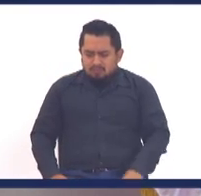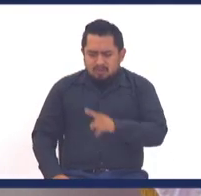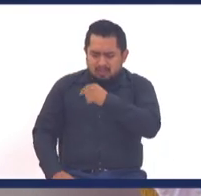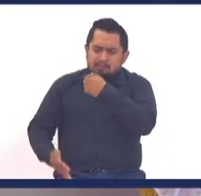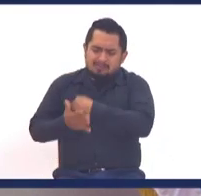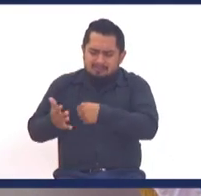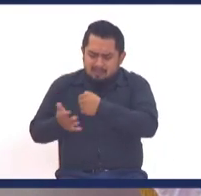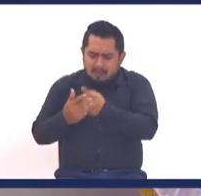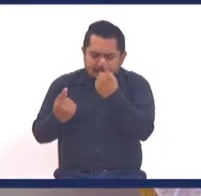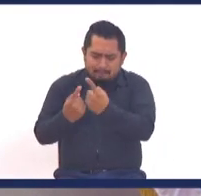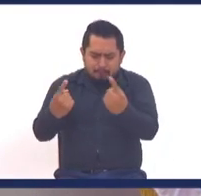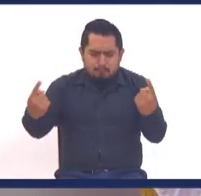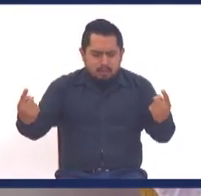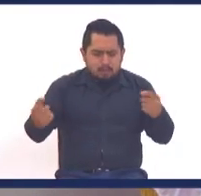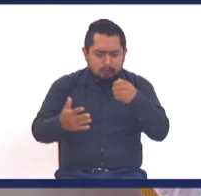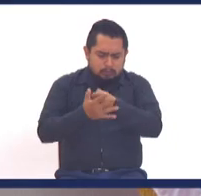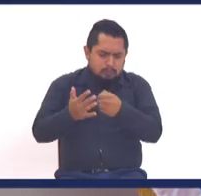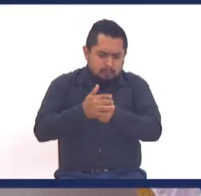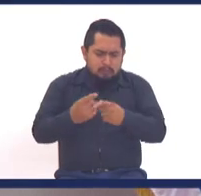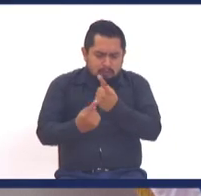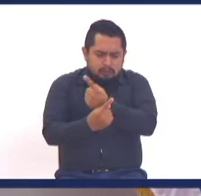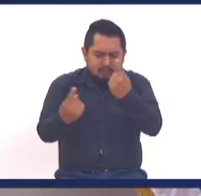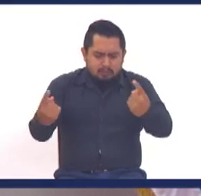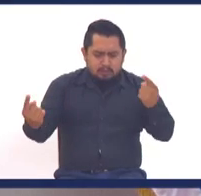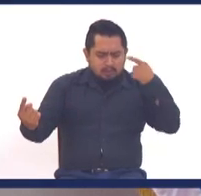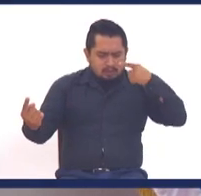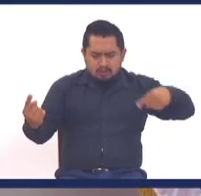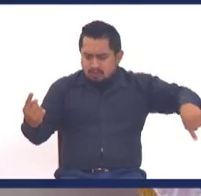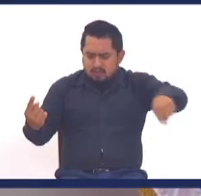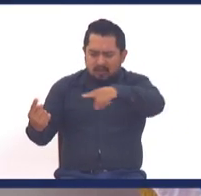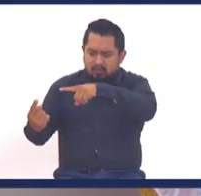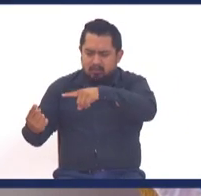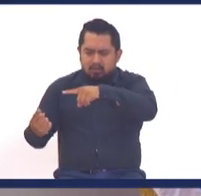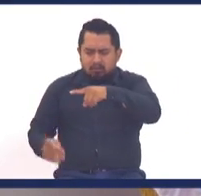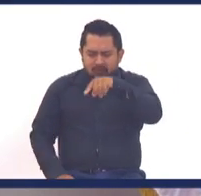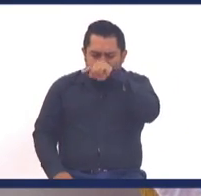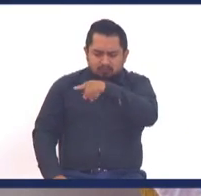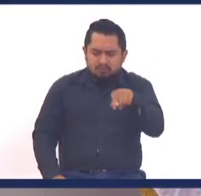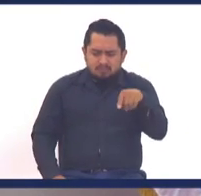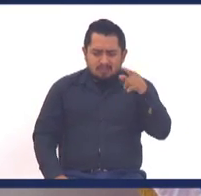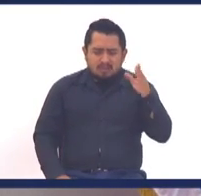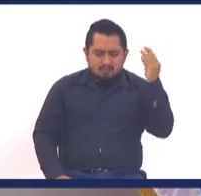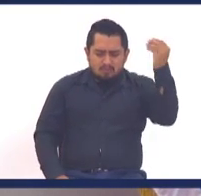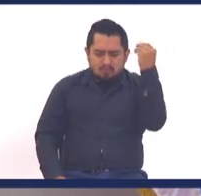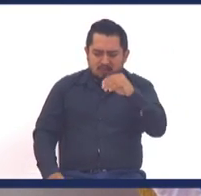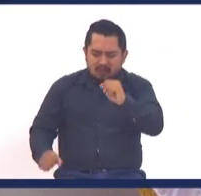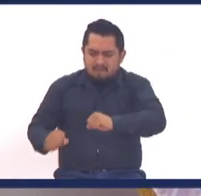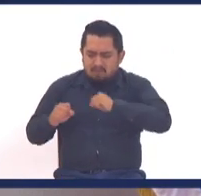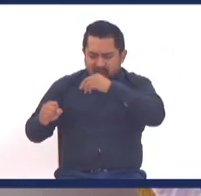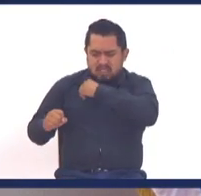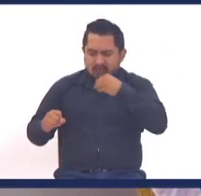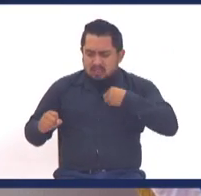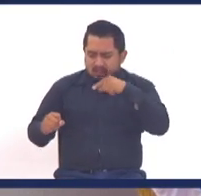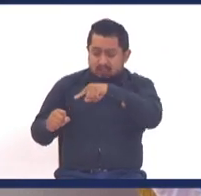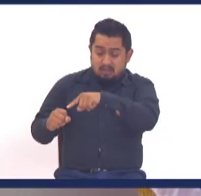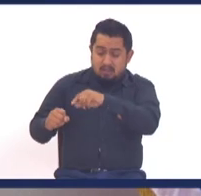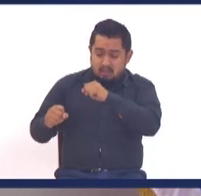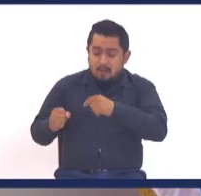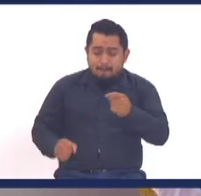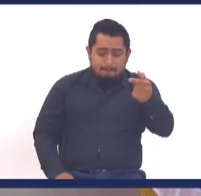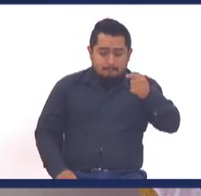laboral, Señor, de todo este problema acá en El Salvador y en el mundo, para que les dé fortaleza. Los médicos, enfermeras,